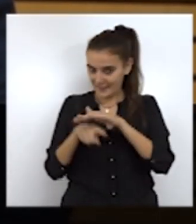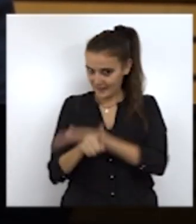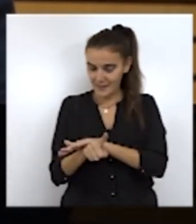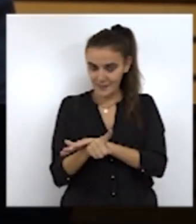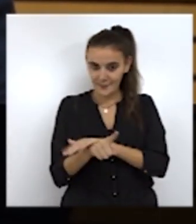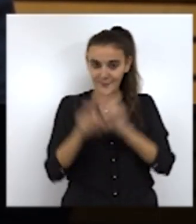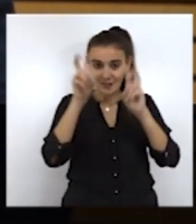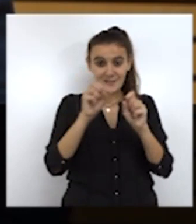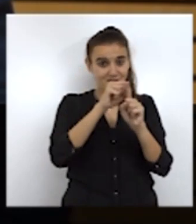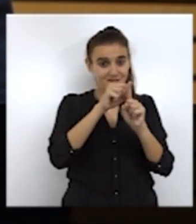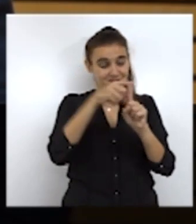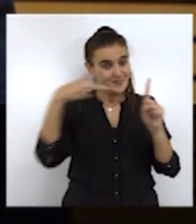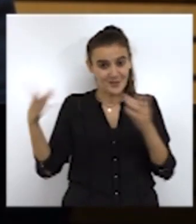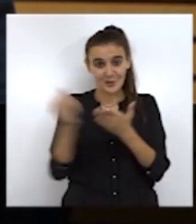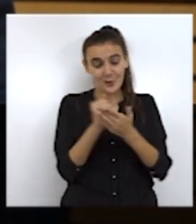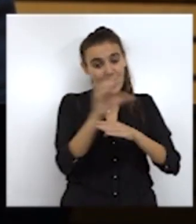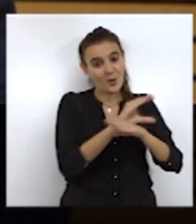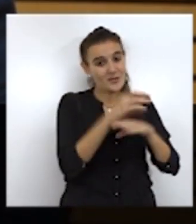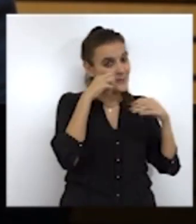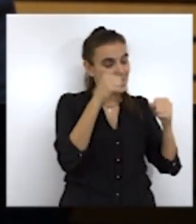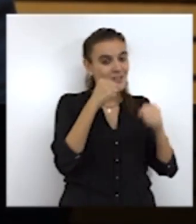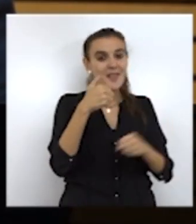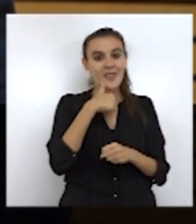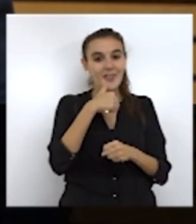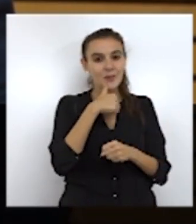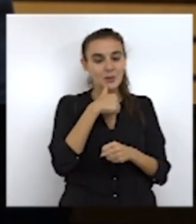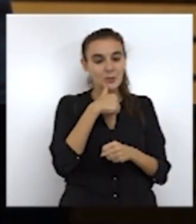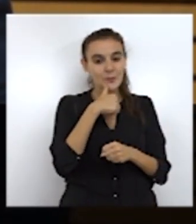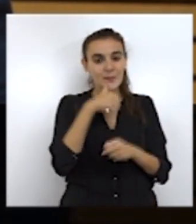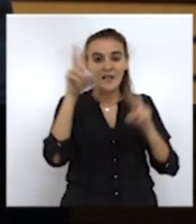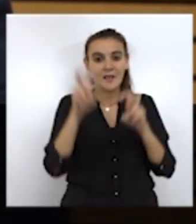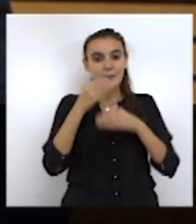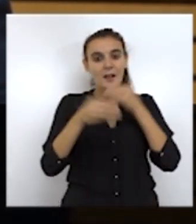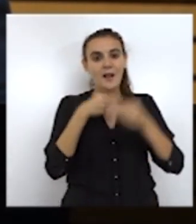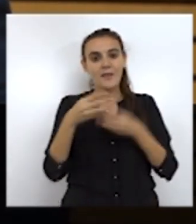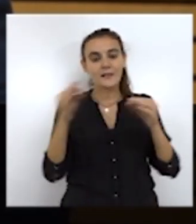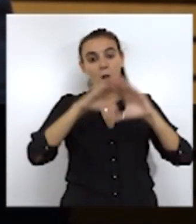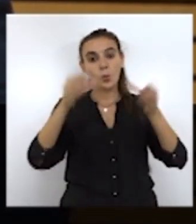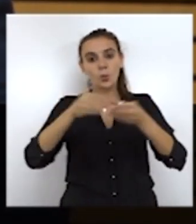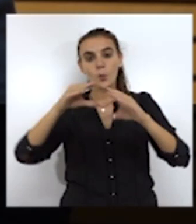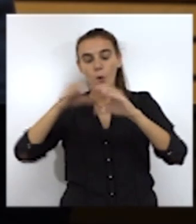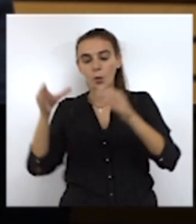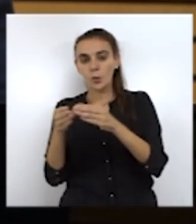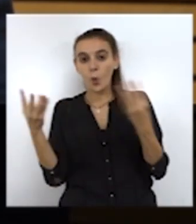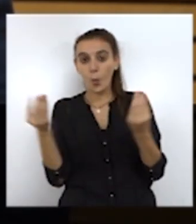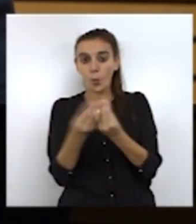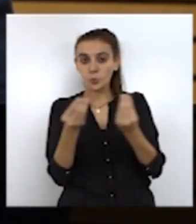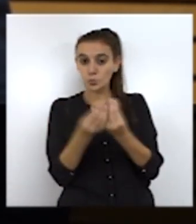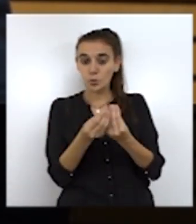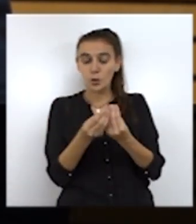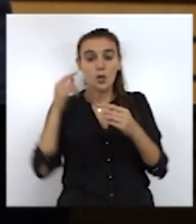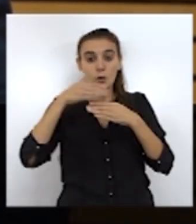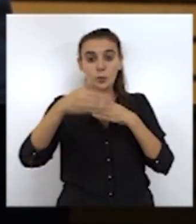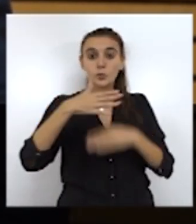en todos los aspectos con la consejería de sanidad de Ceuta a los efectos de hacer actuaciones conjuntas y que sean